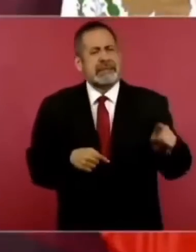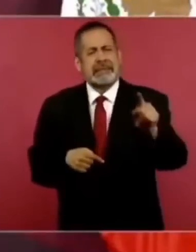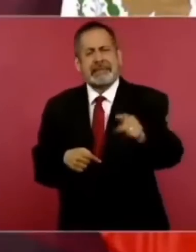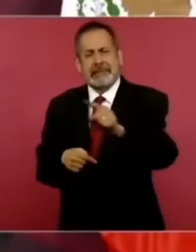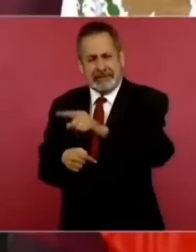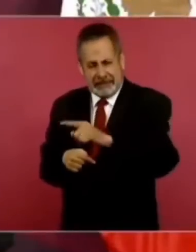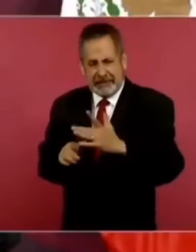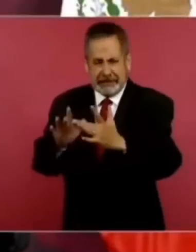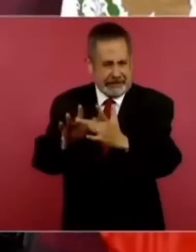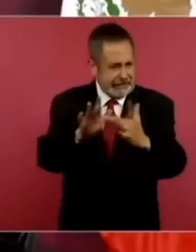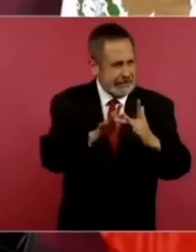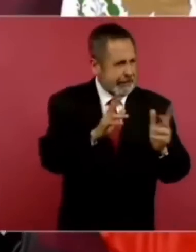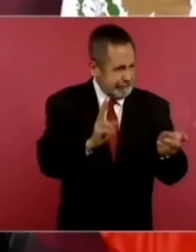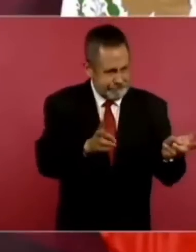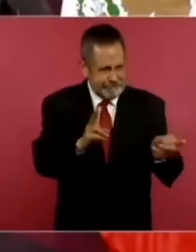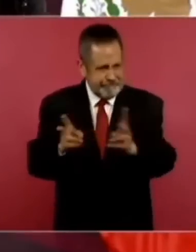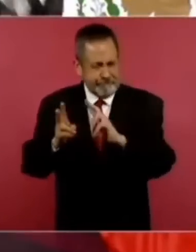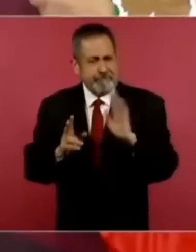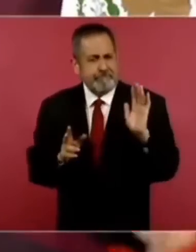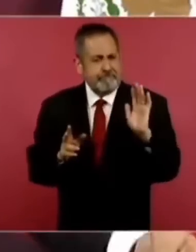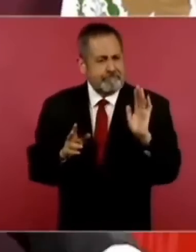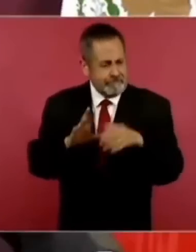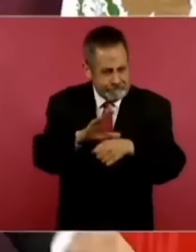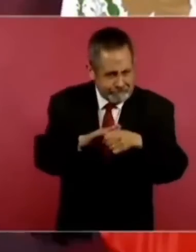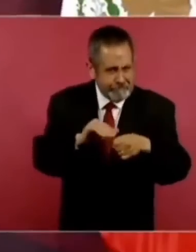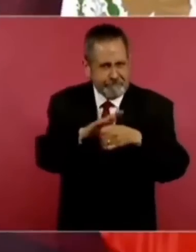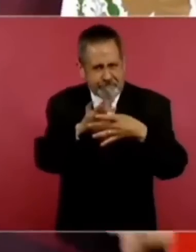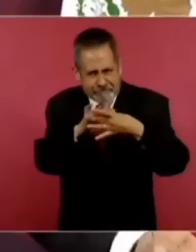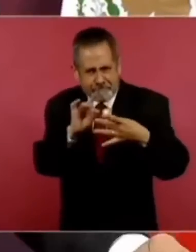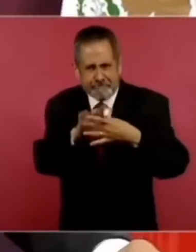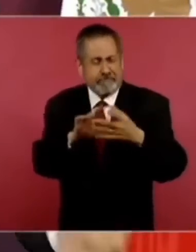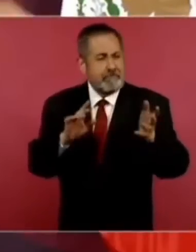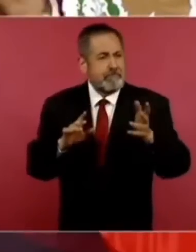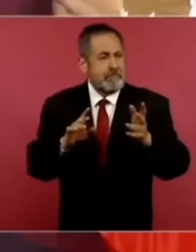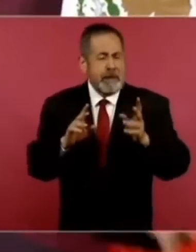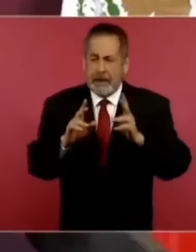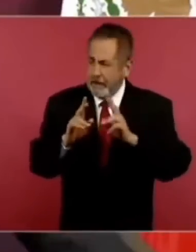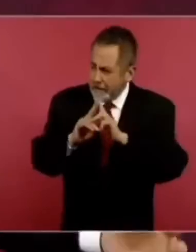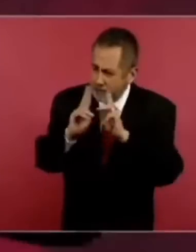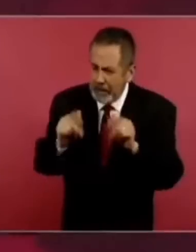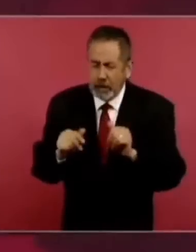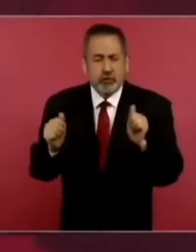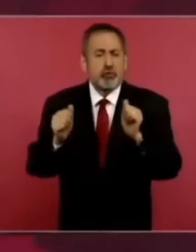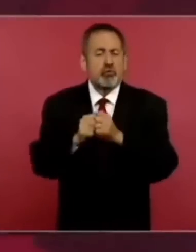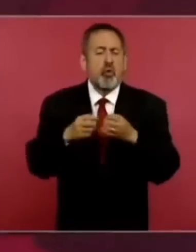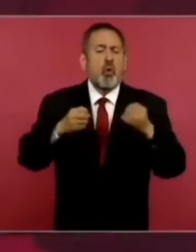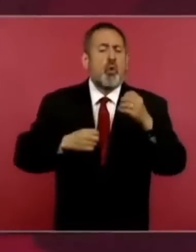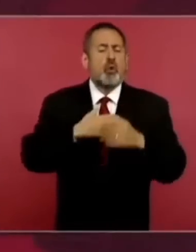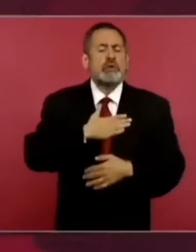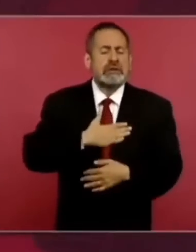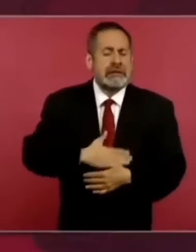para convencerlos de que la paz es fruto de la justicia